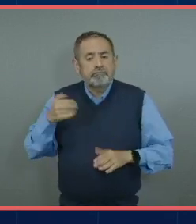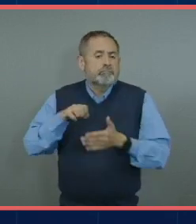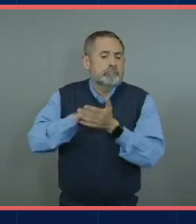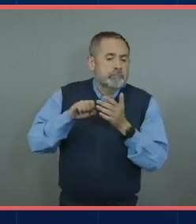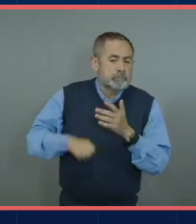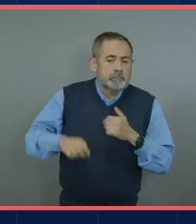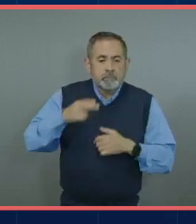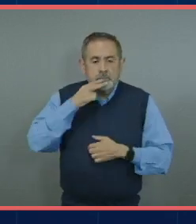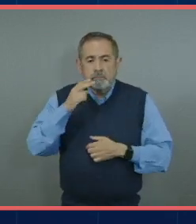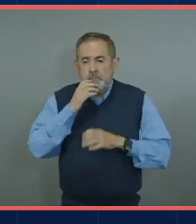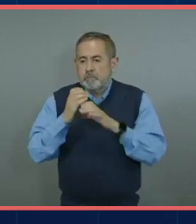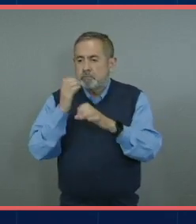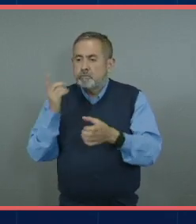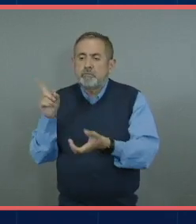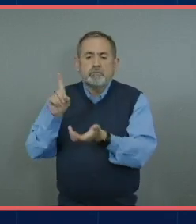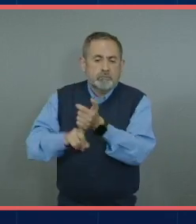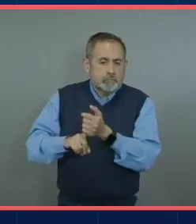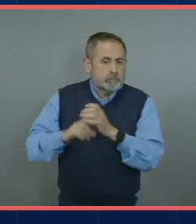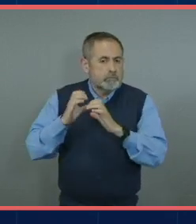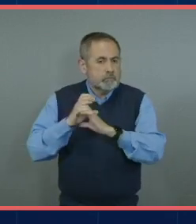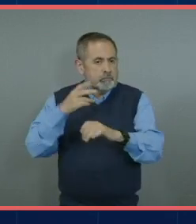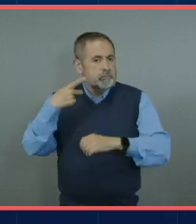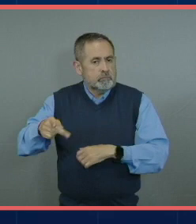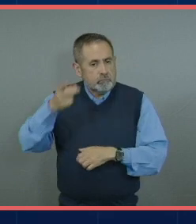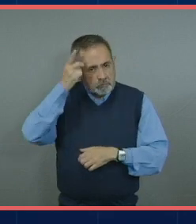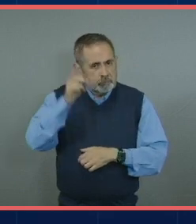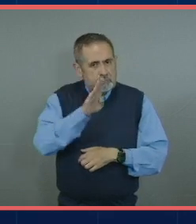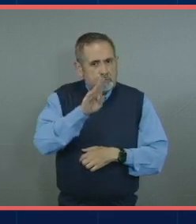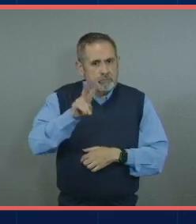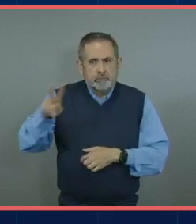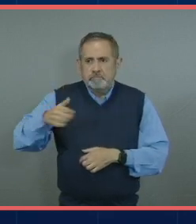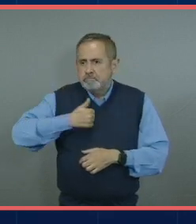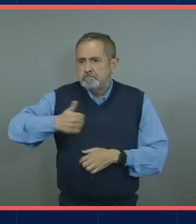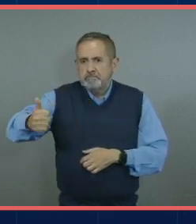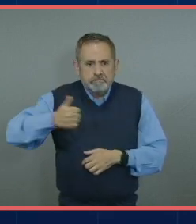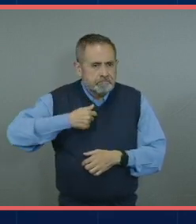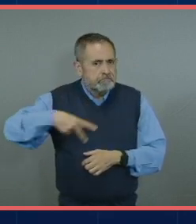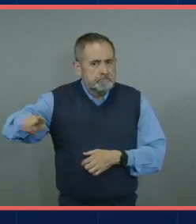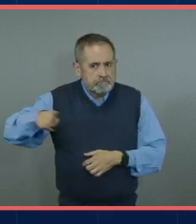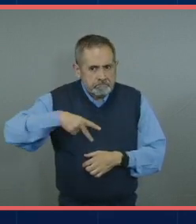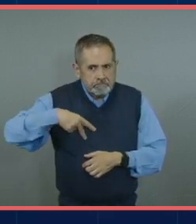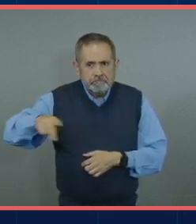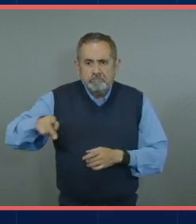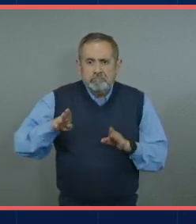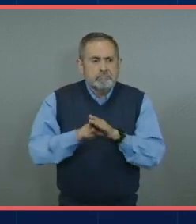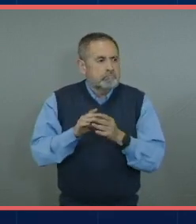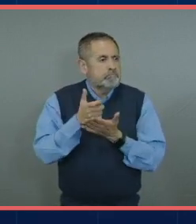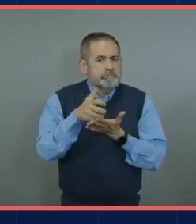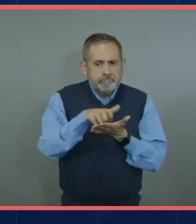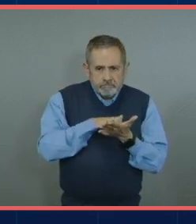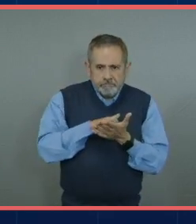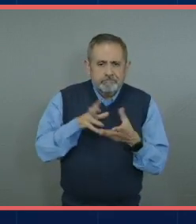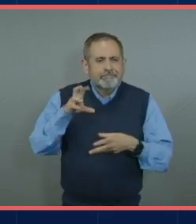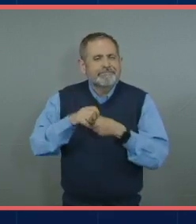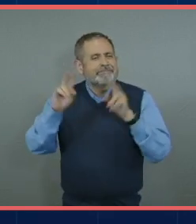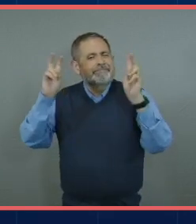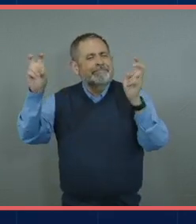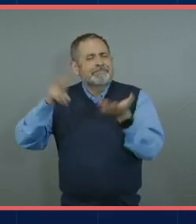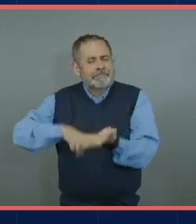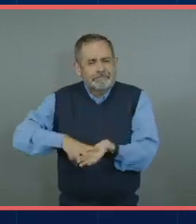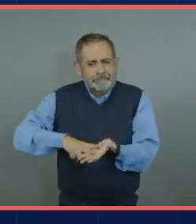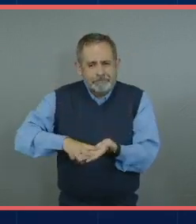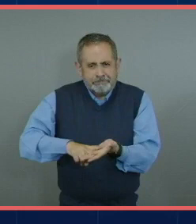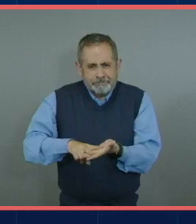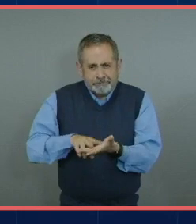no se utiliza el transporte corporativo la verdad es que este tema de la sostenibilidad y de moverte de ser más verdes en este sentido es algo que he